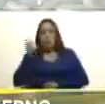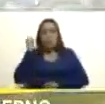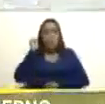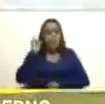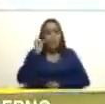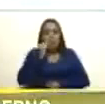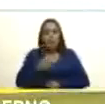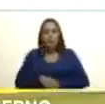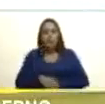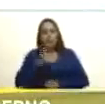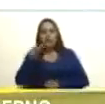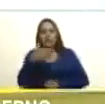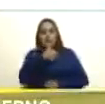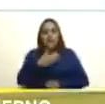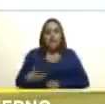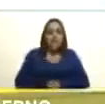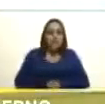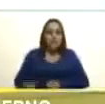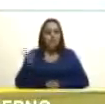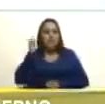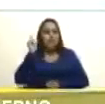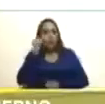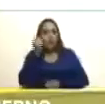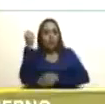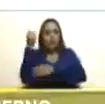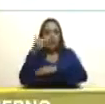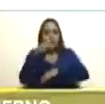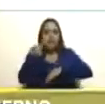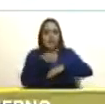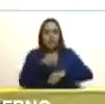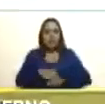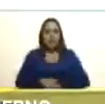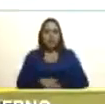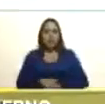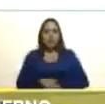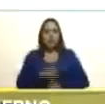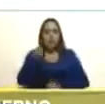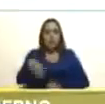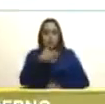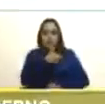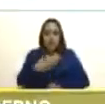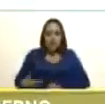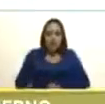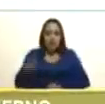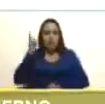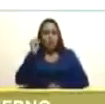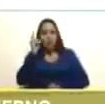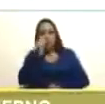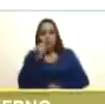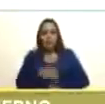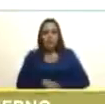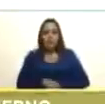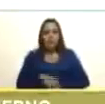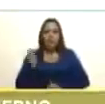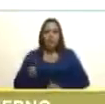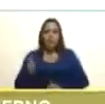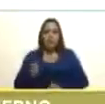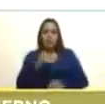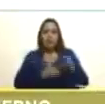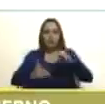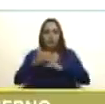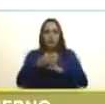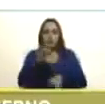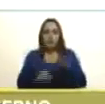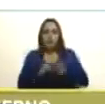el presidente o presidenta de la asamblea nacional el presidente o presidenta del tribunal supremo de